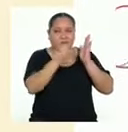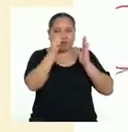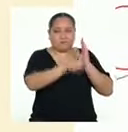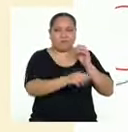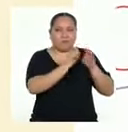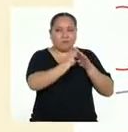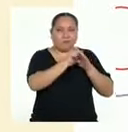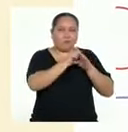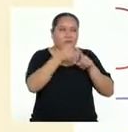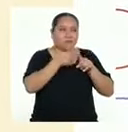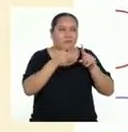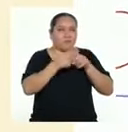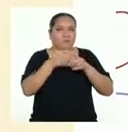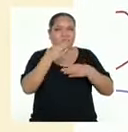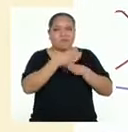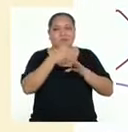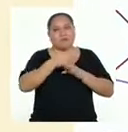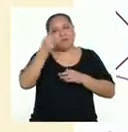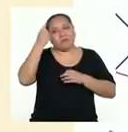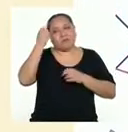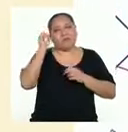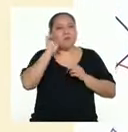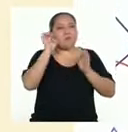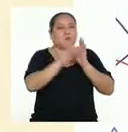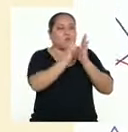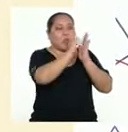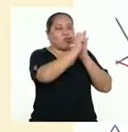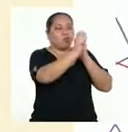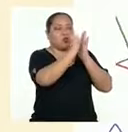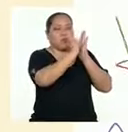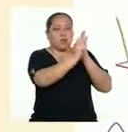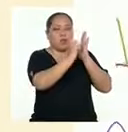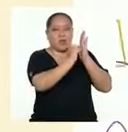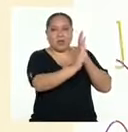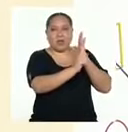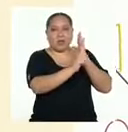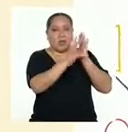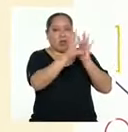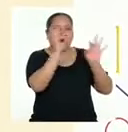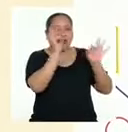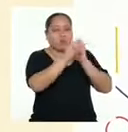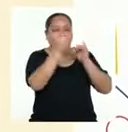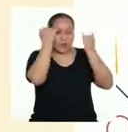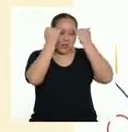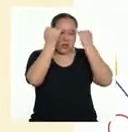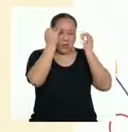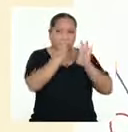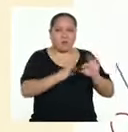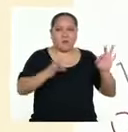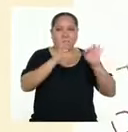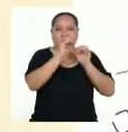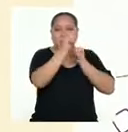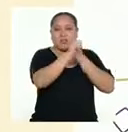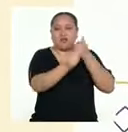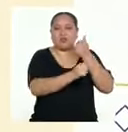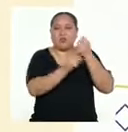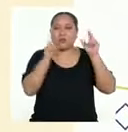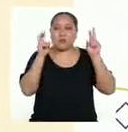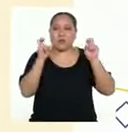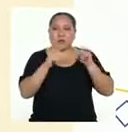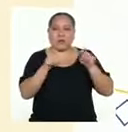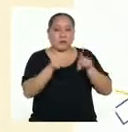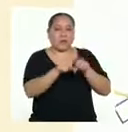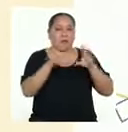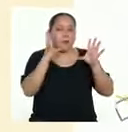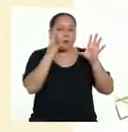en práctica diversas técnicas de comprensión como el subrayado y la identificación de ideas principales y subtemas. Además, para